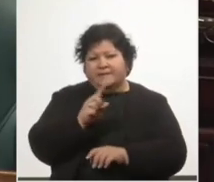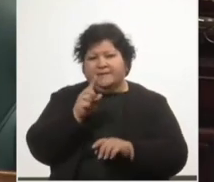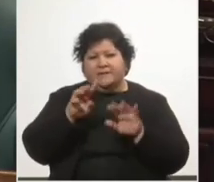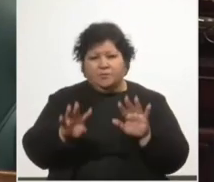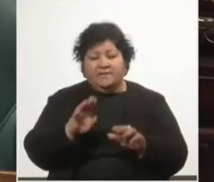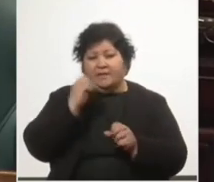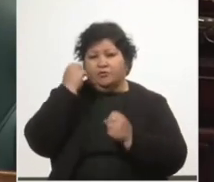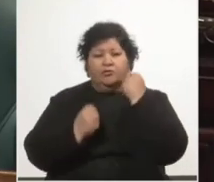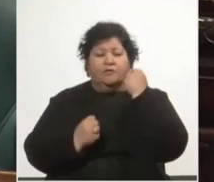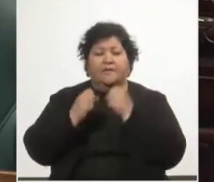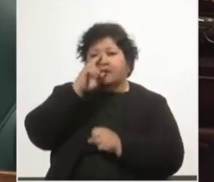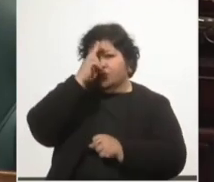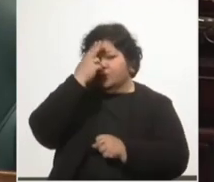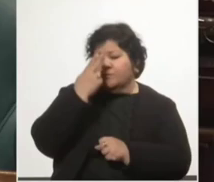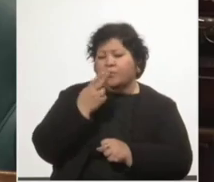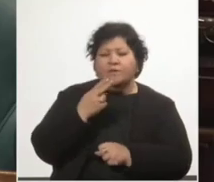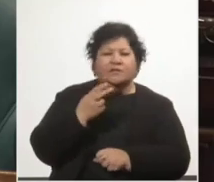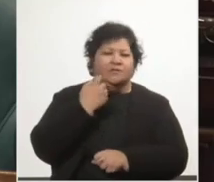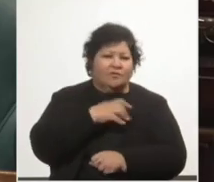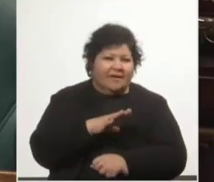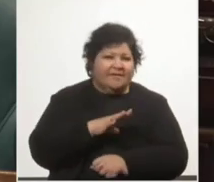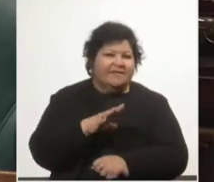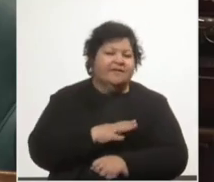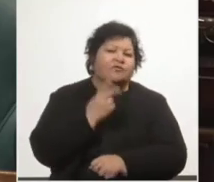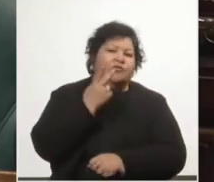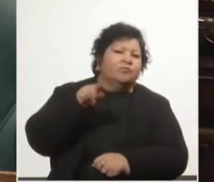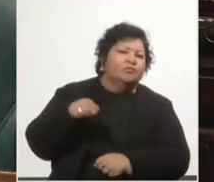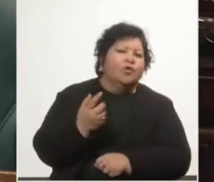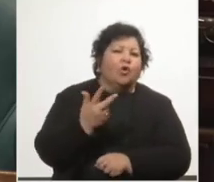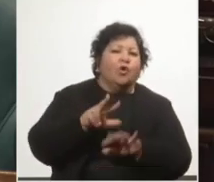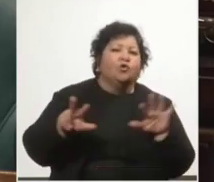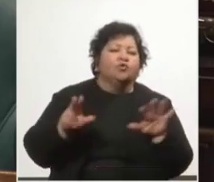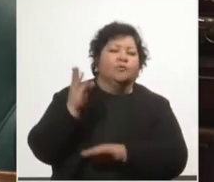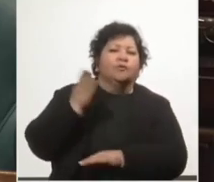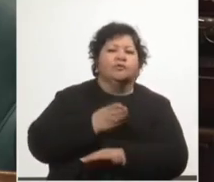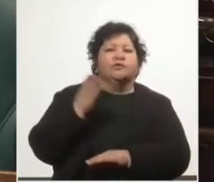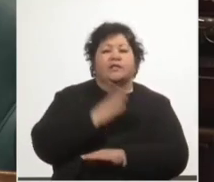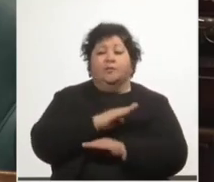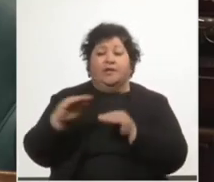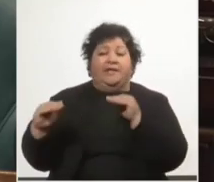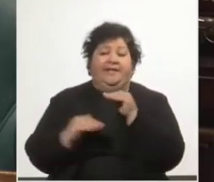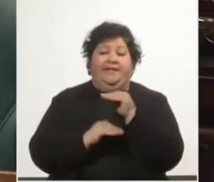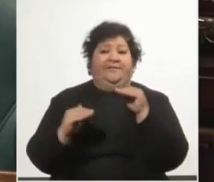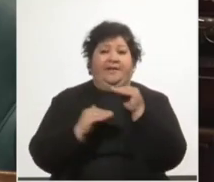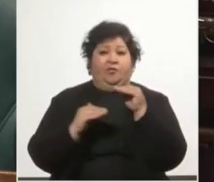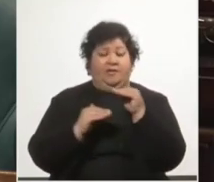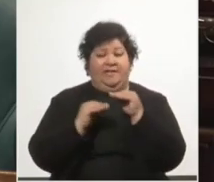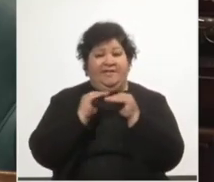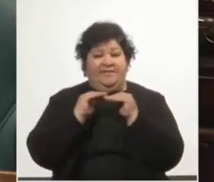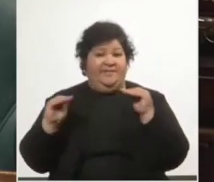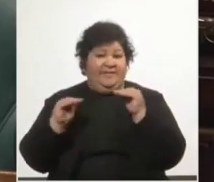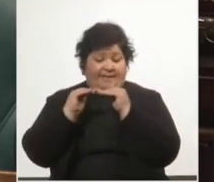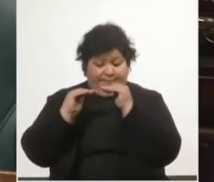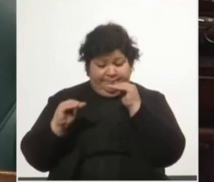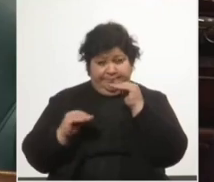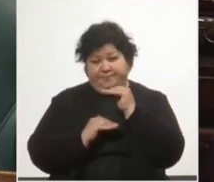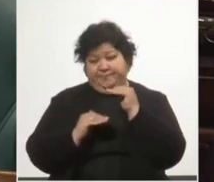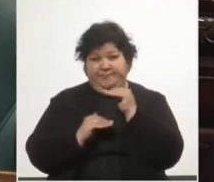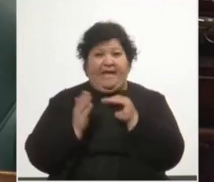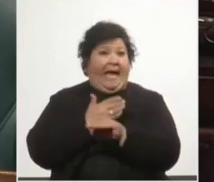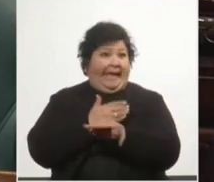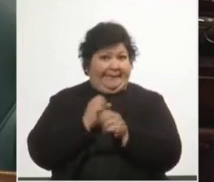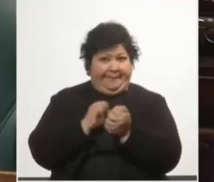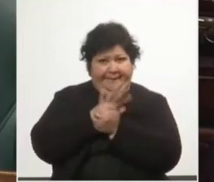uruguaya todavía se ubica 2.8% por debajo del nivel previo de la pandemia, y este comportamiento